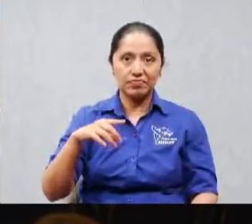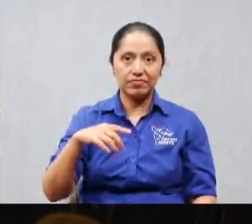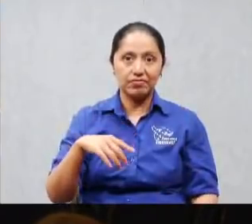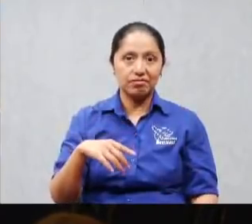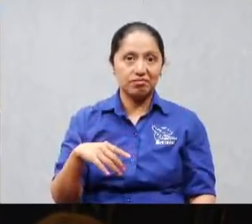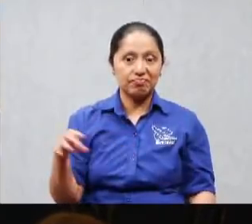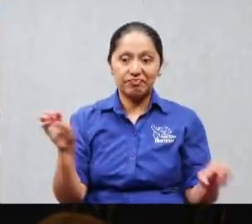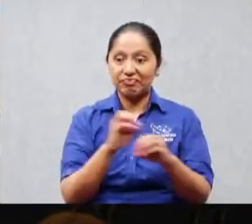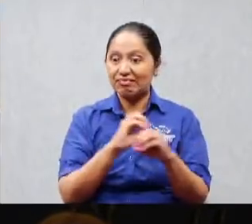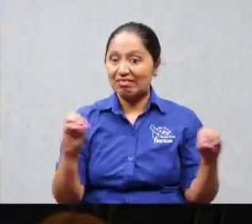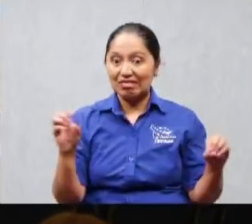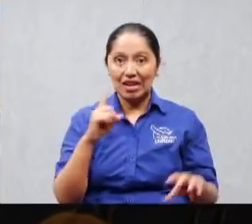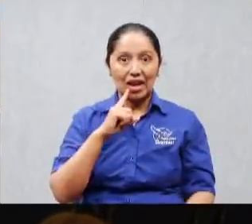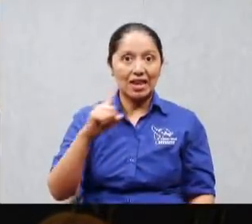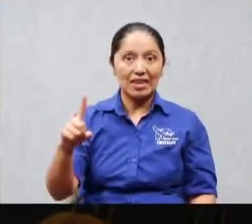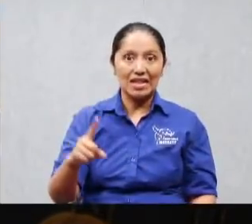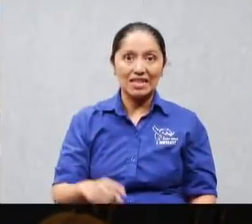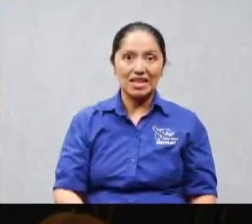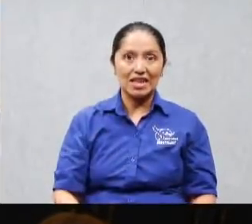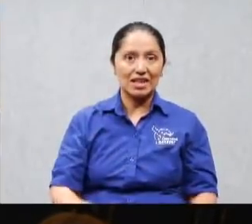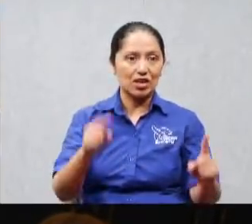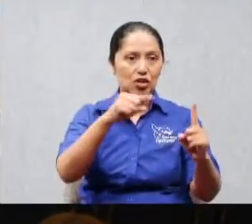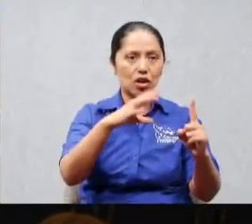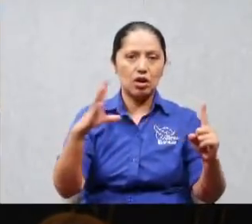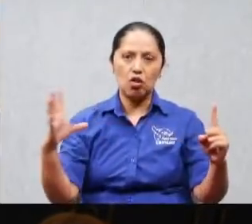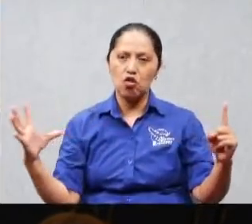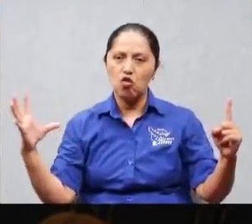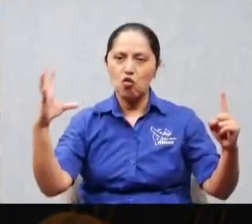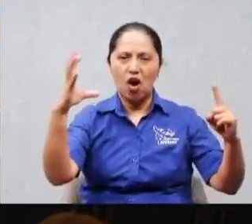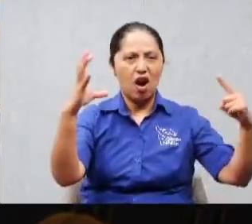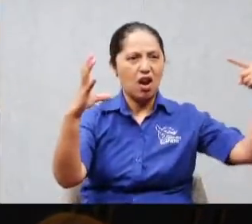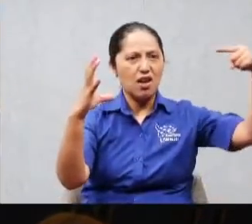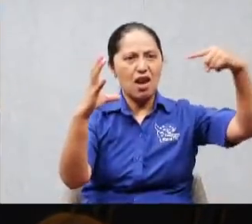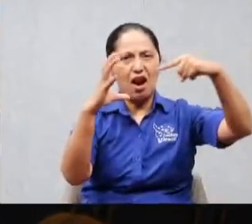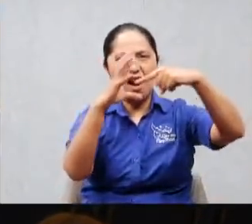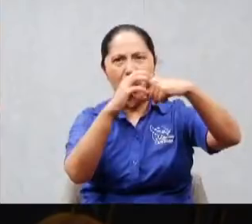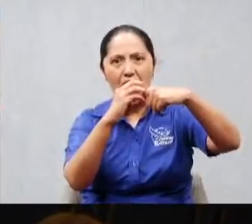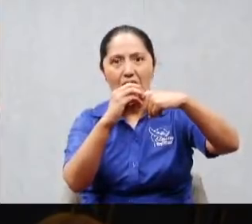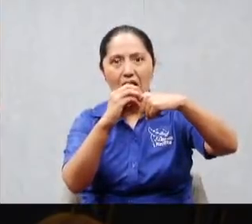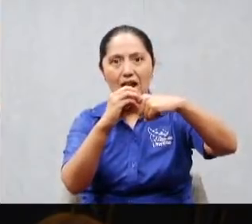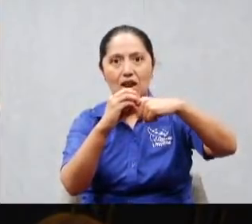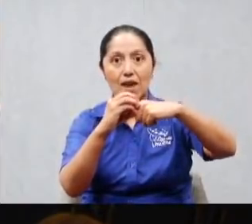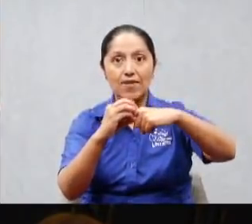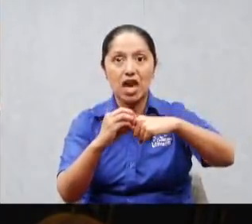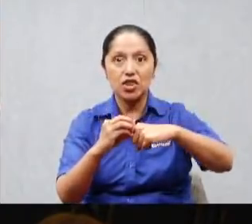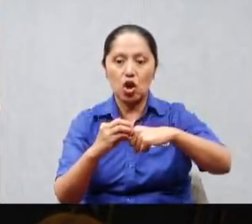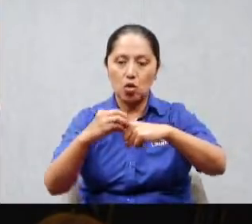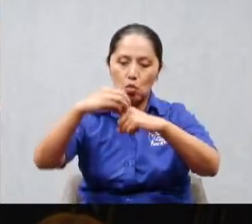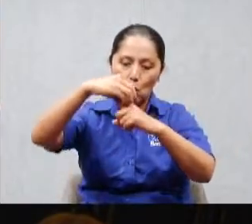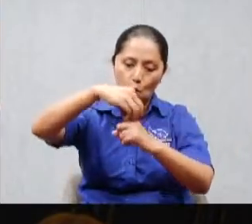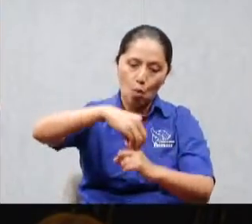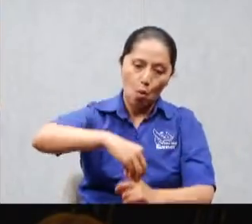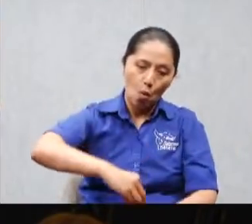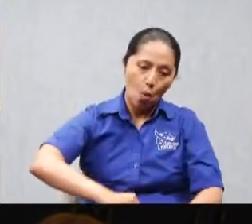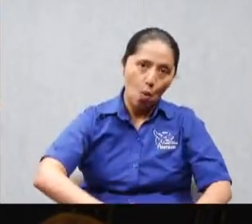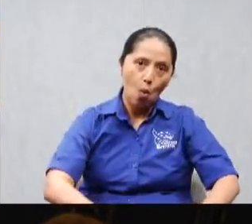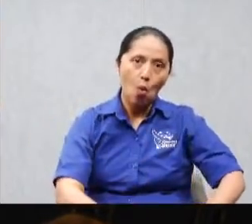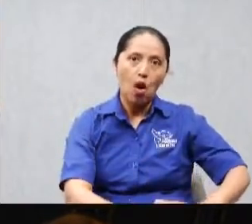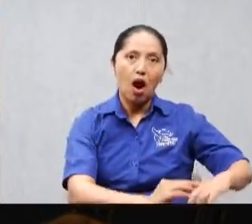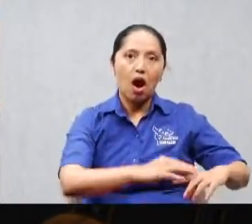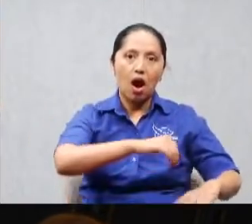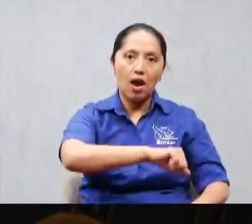del leviatán jugos gástricos y toda la cosa oscuridad plena no clamó